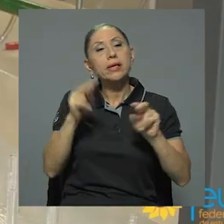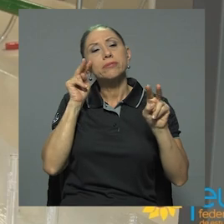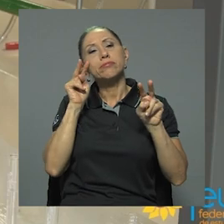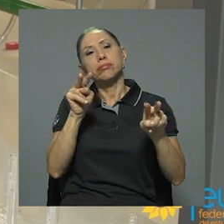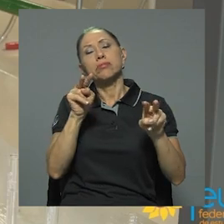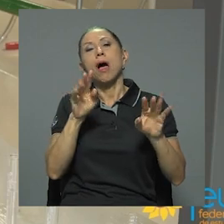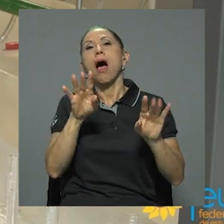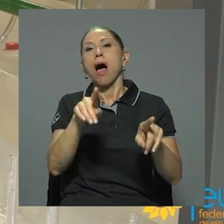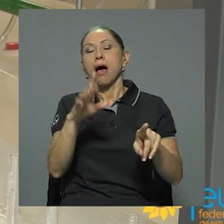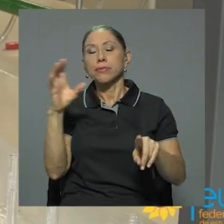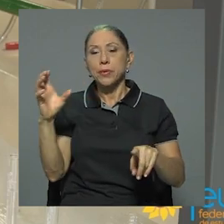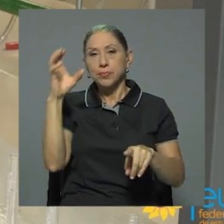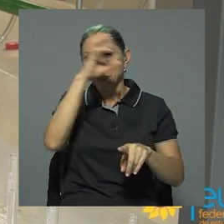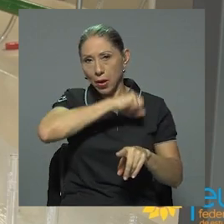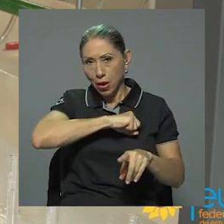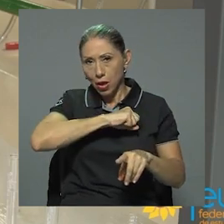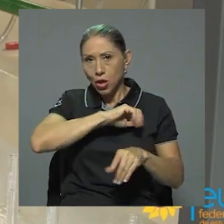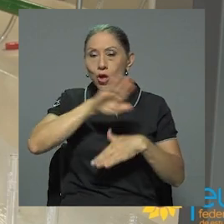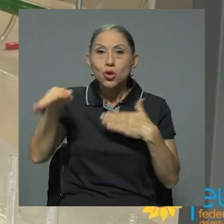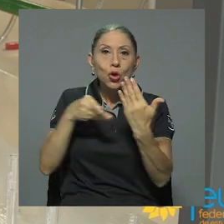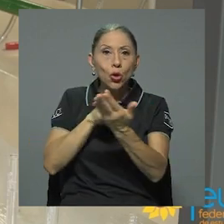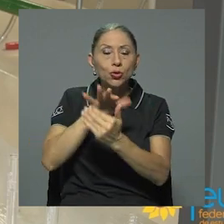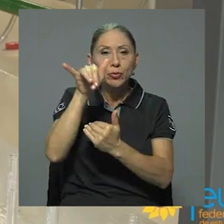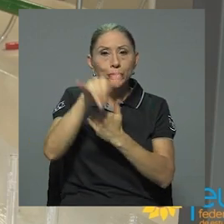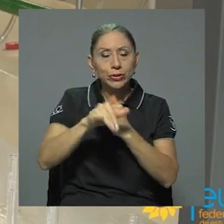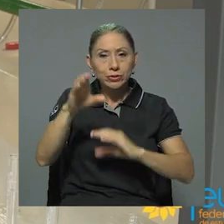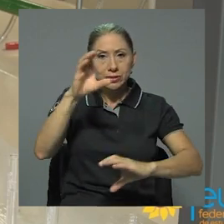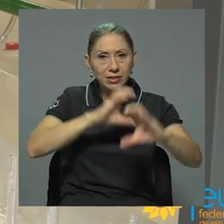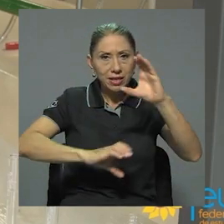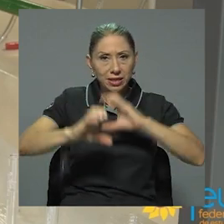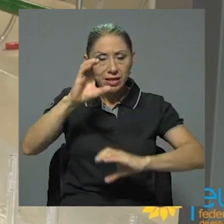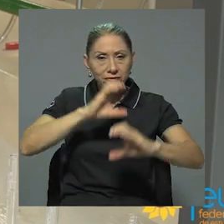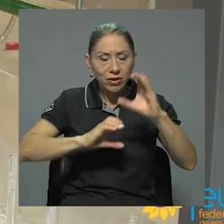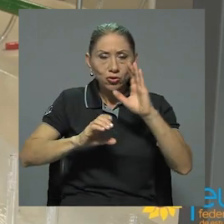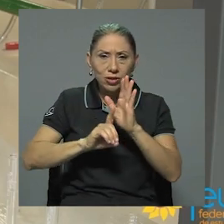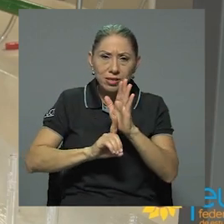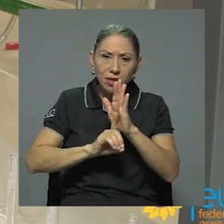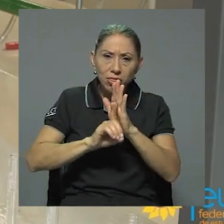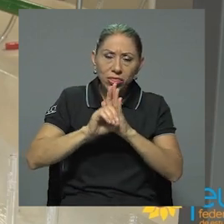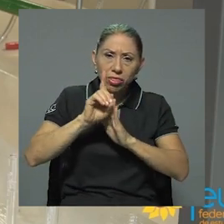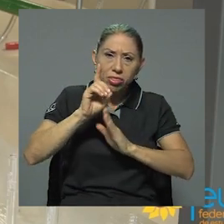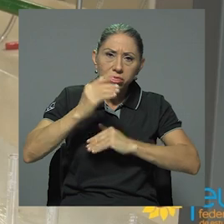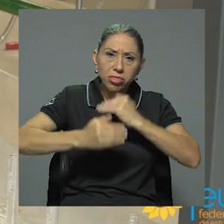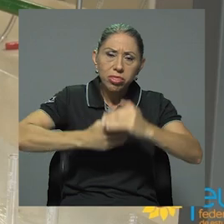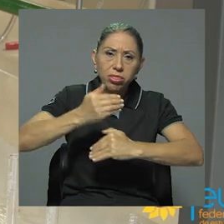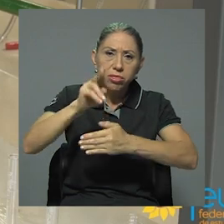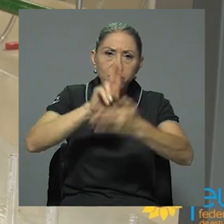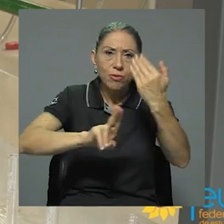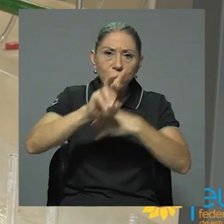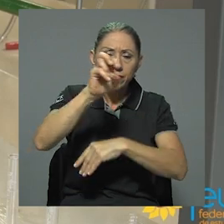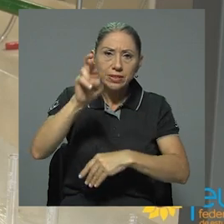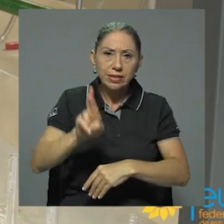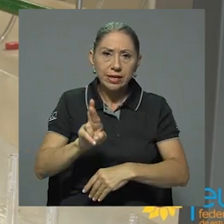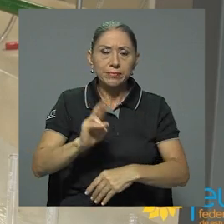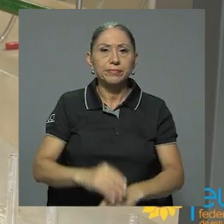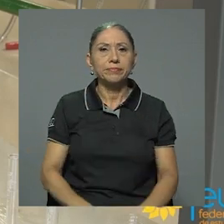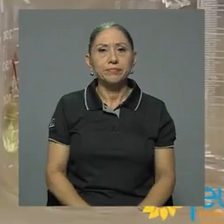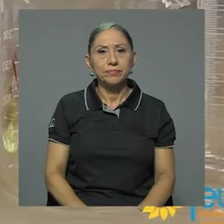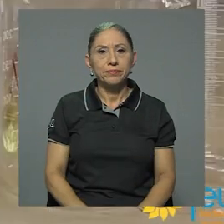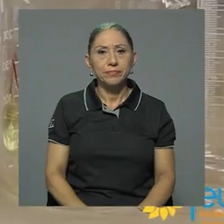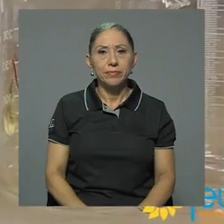área en general, todos los proyectos científicos que se desarrollan en la Universidad de Costa Rica.